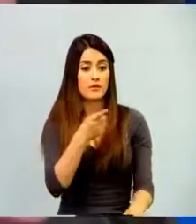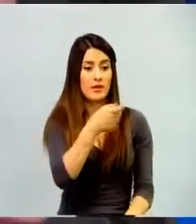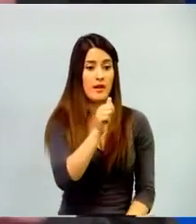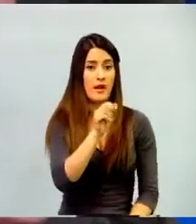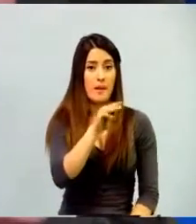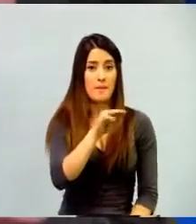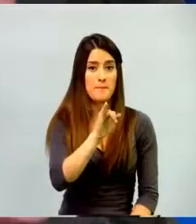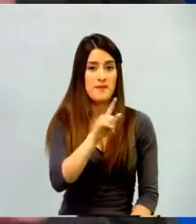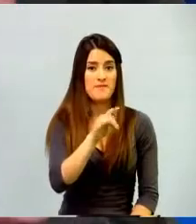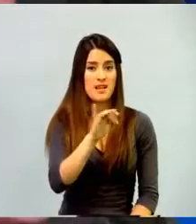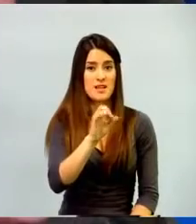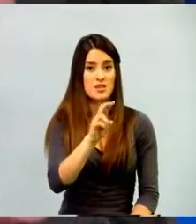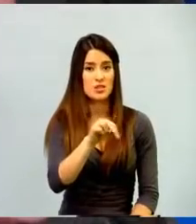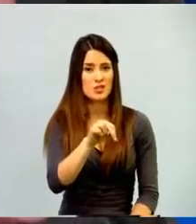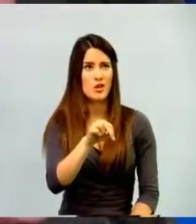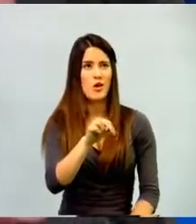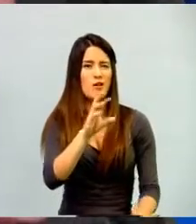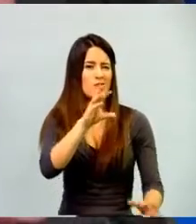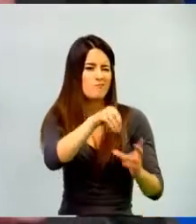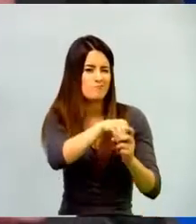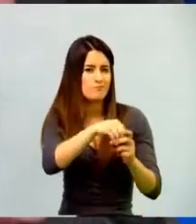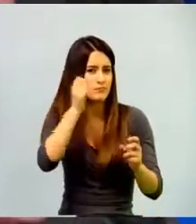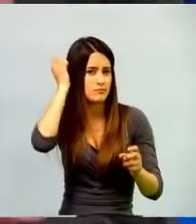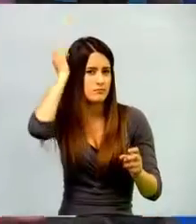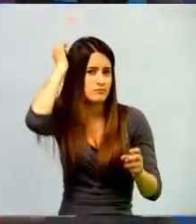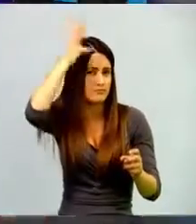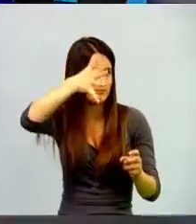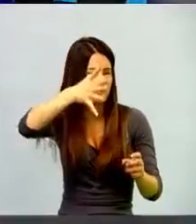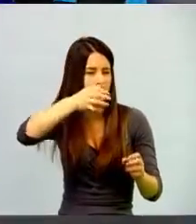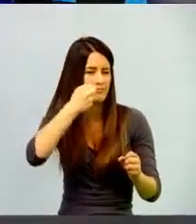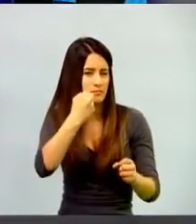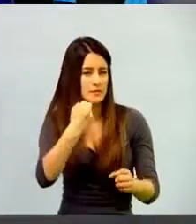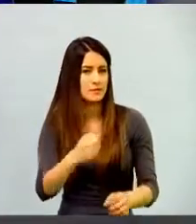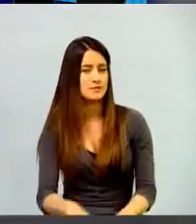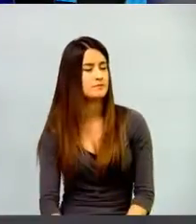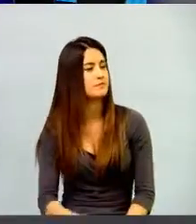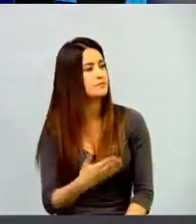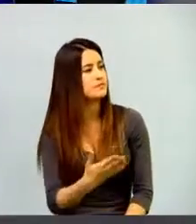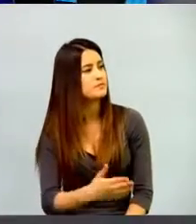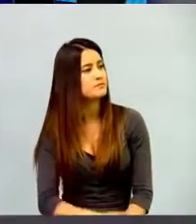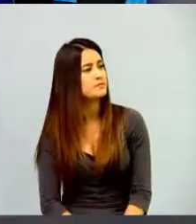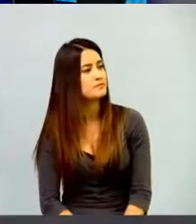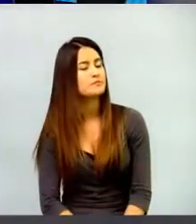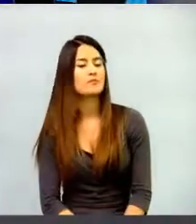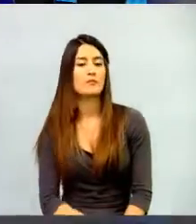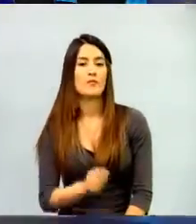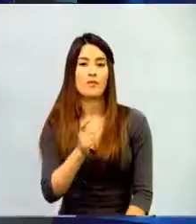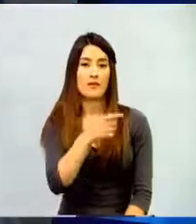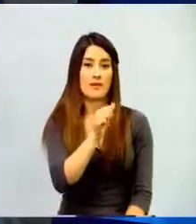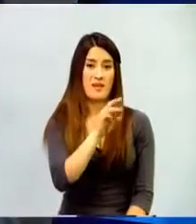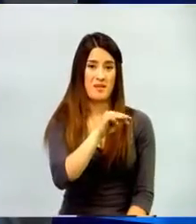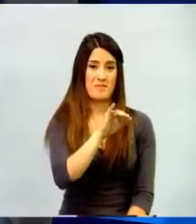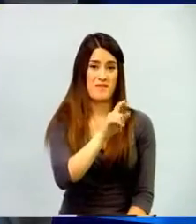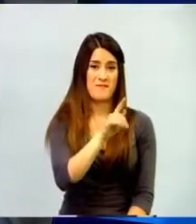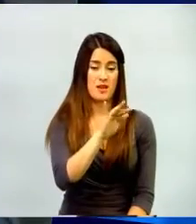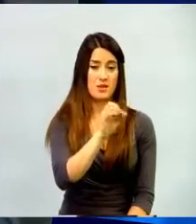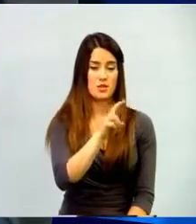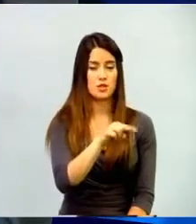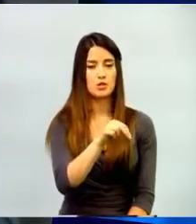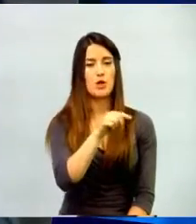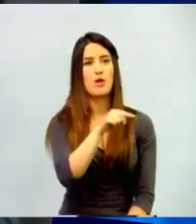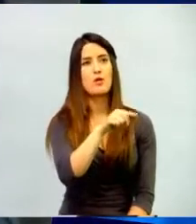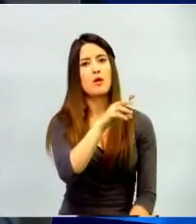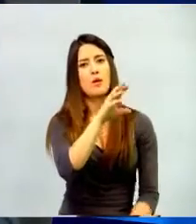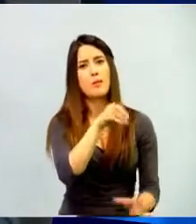didáctica. La gamificación creo que trae algunos elementos de los juegos, pueden ser juegos